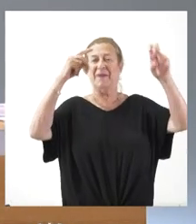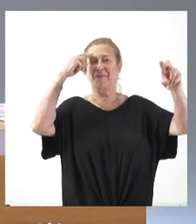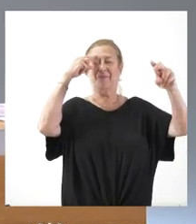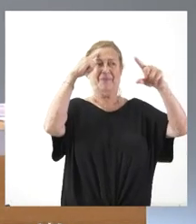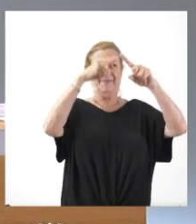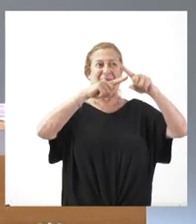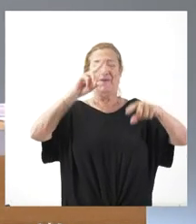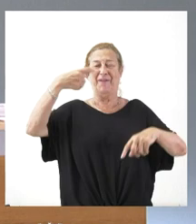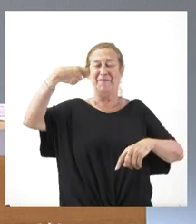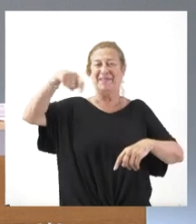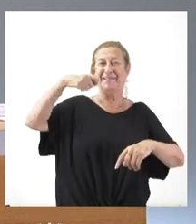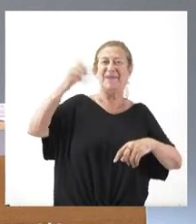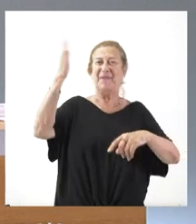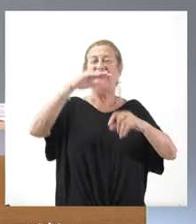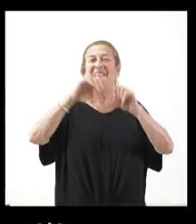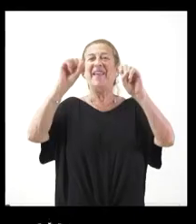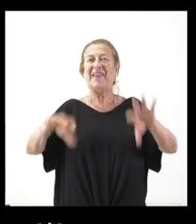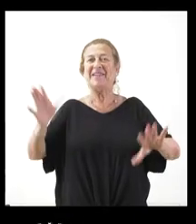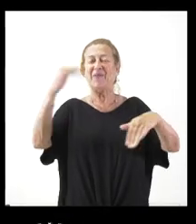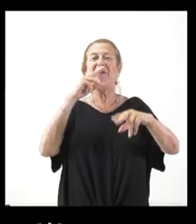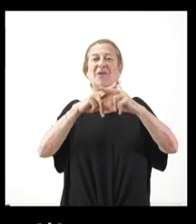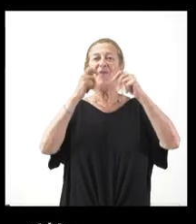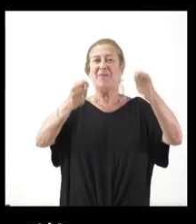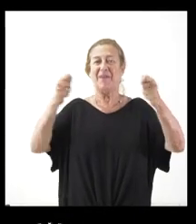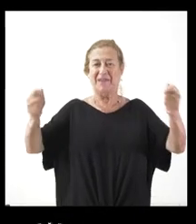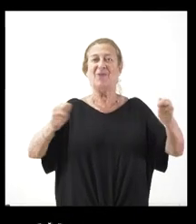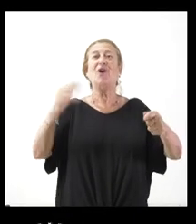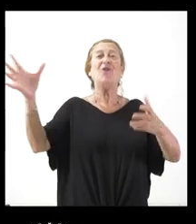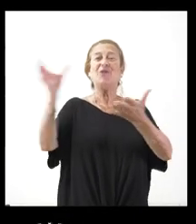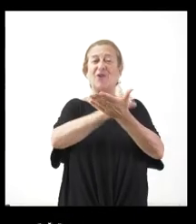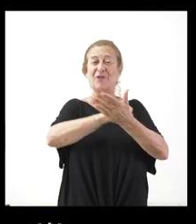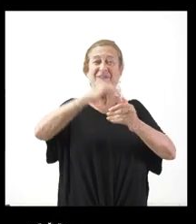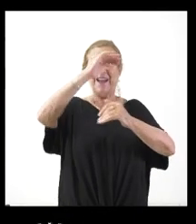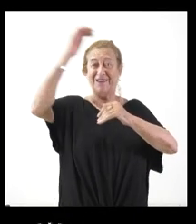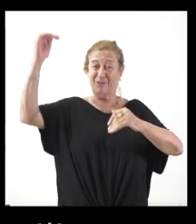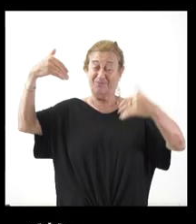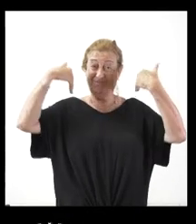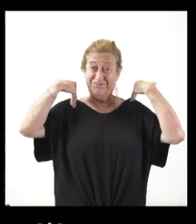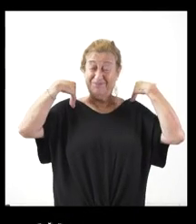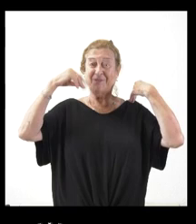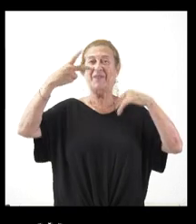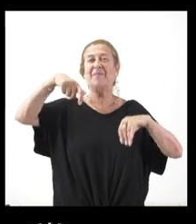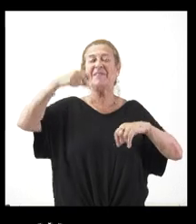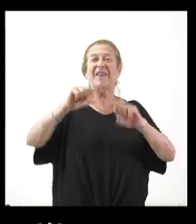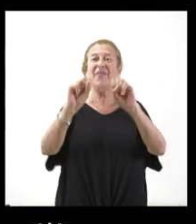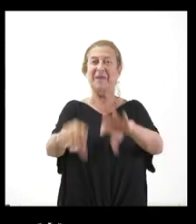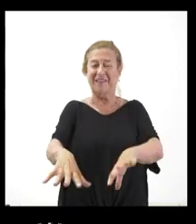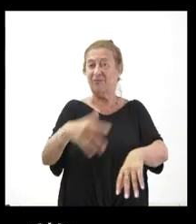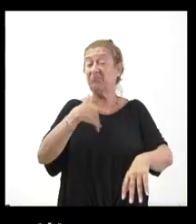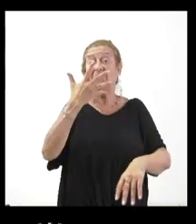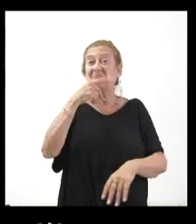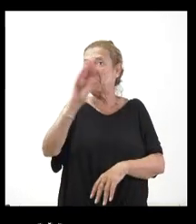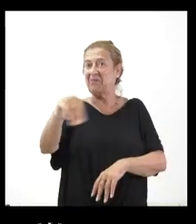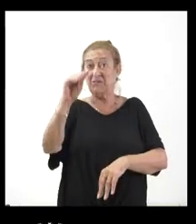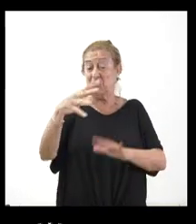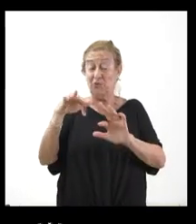ha habido ningún cese ni ningún nombramiento. No sé si todos los altos cargos de la vicepresidencia dimitieron… No sé, desconozco cómo está la situación del